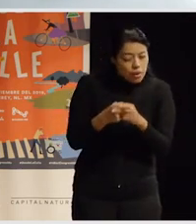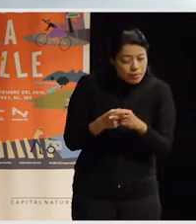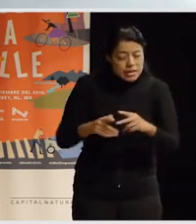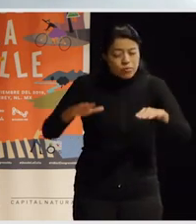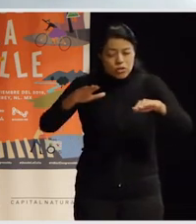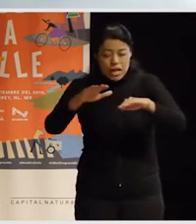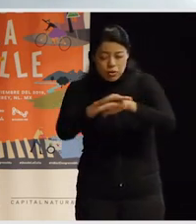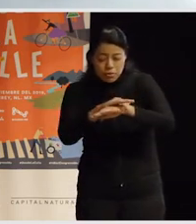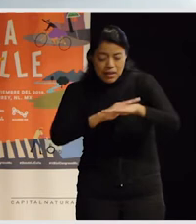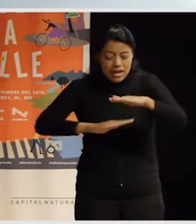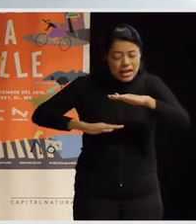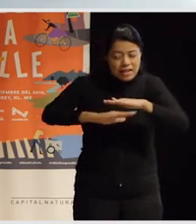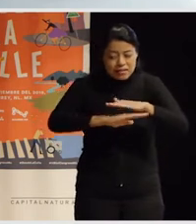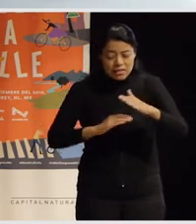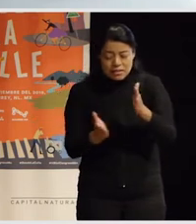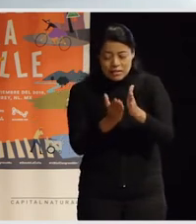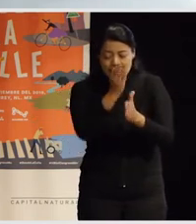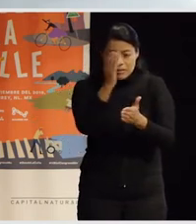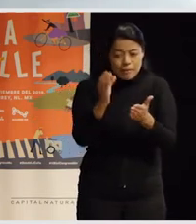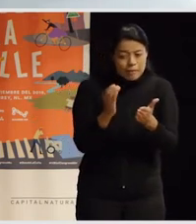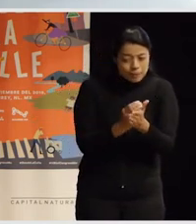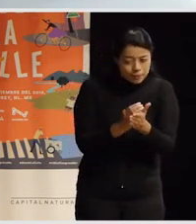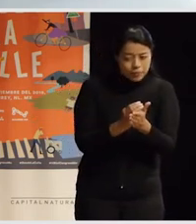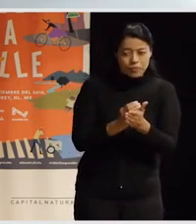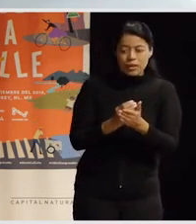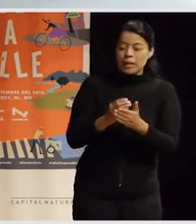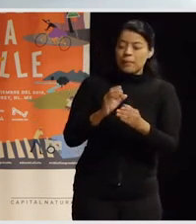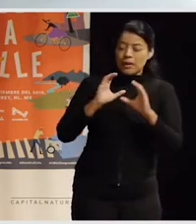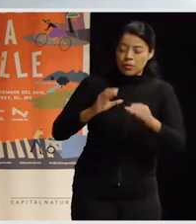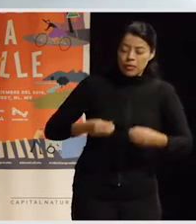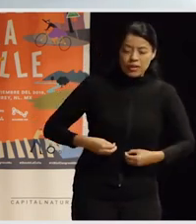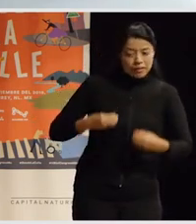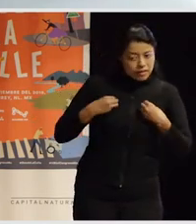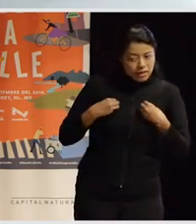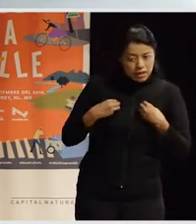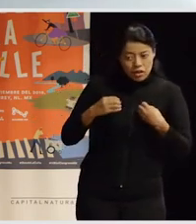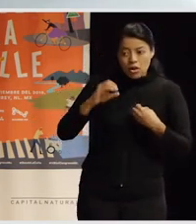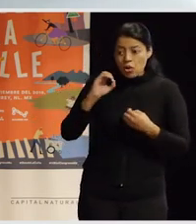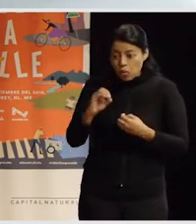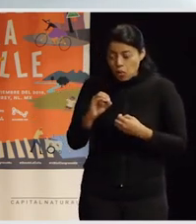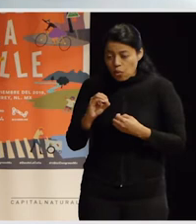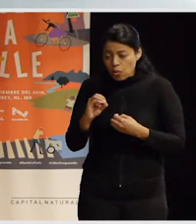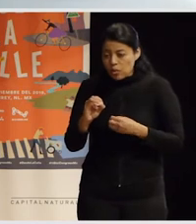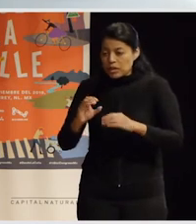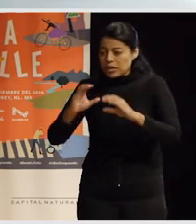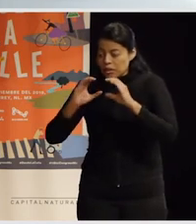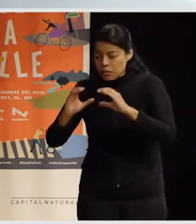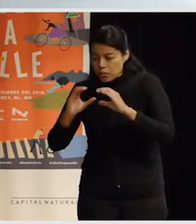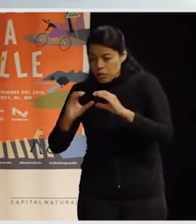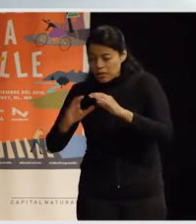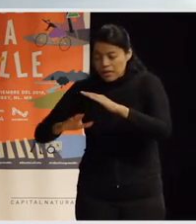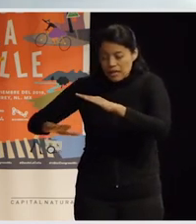bases del urbanismo para que este urbanismo por un lado atienda a la vida, a la reproducción de la vida y por otro lado atienda a una relación con el